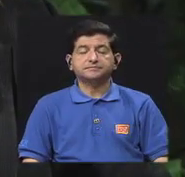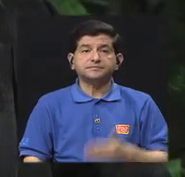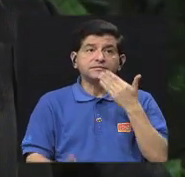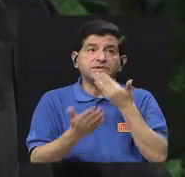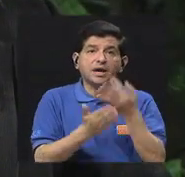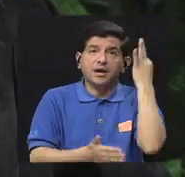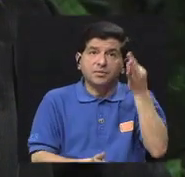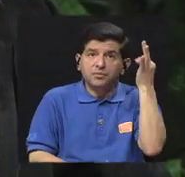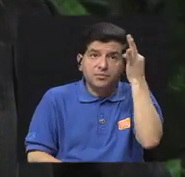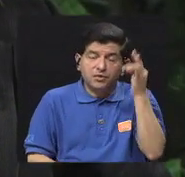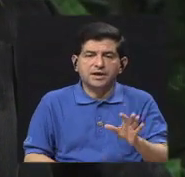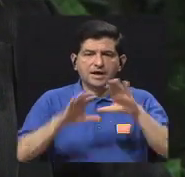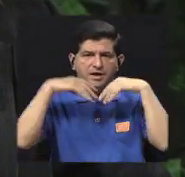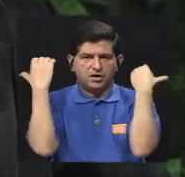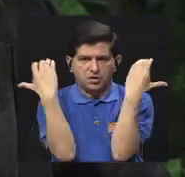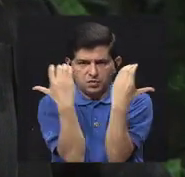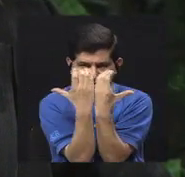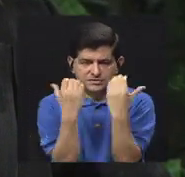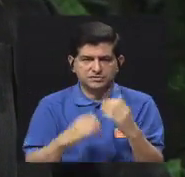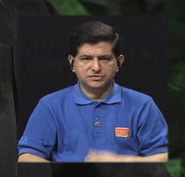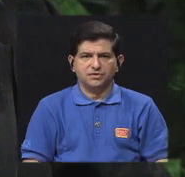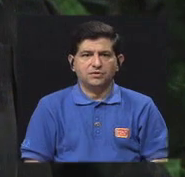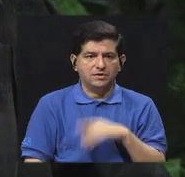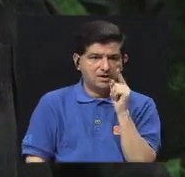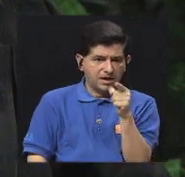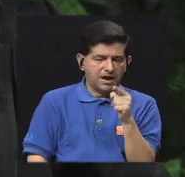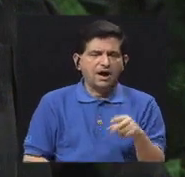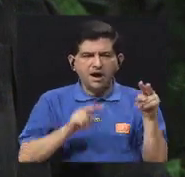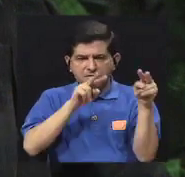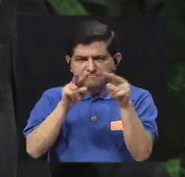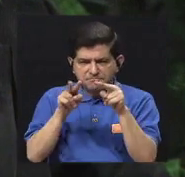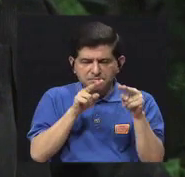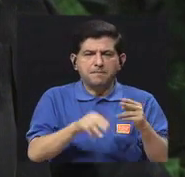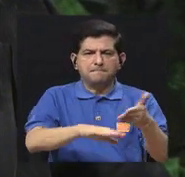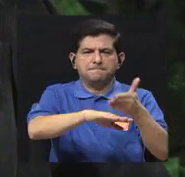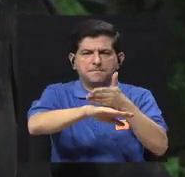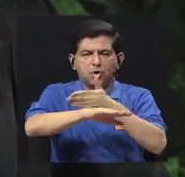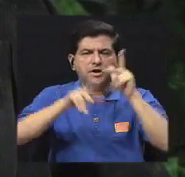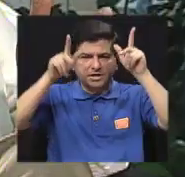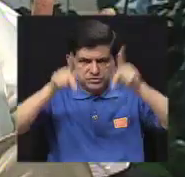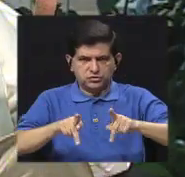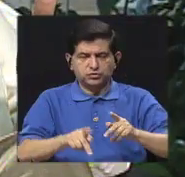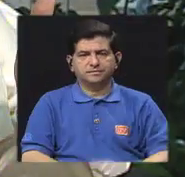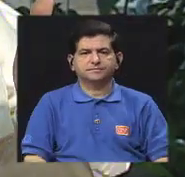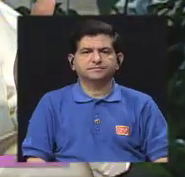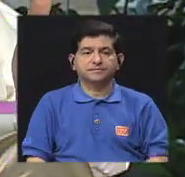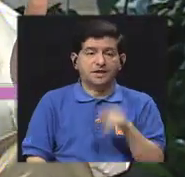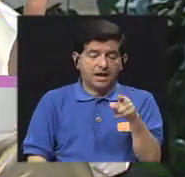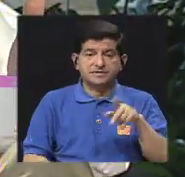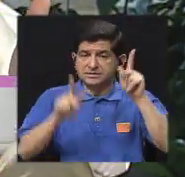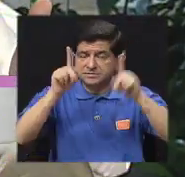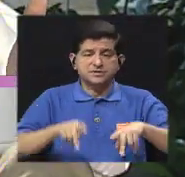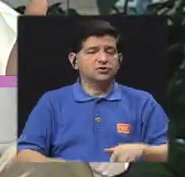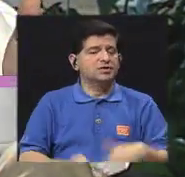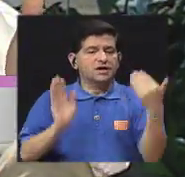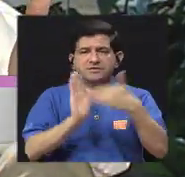buena teoría las comisiones van monitoreando el avance de las personas para que ellos no sufran este